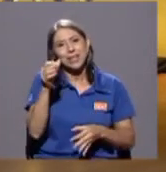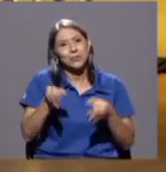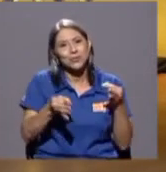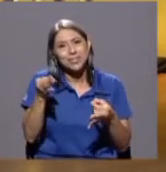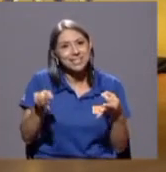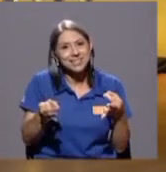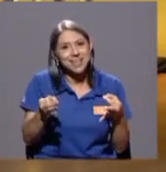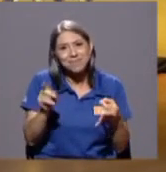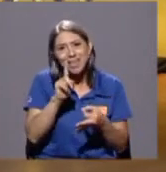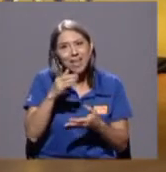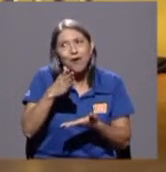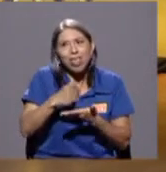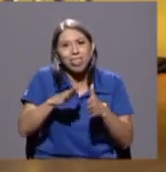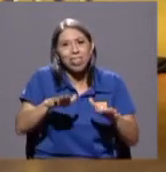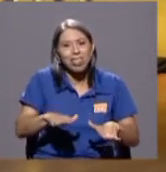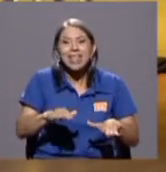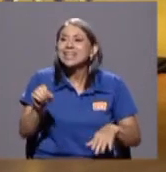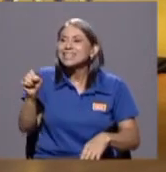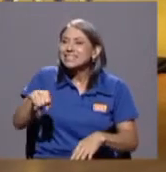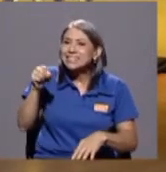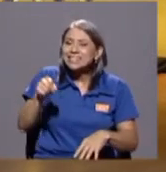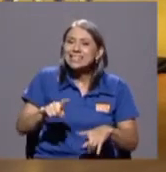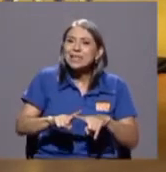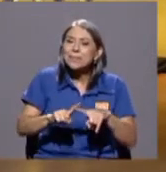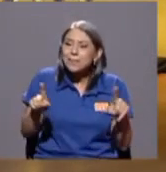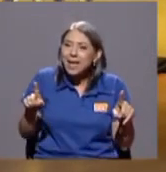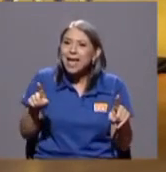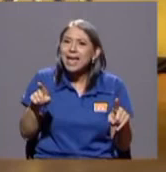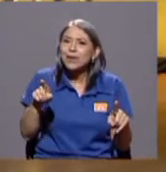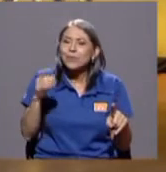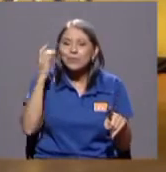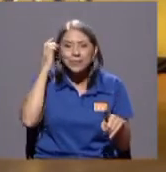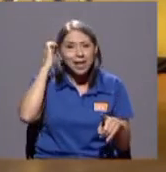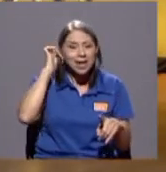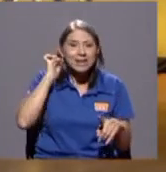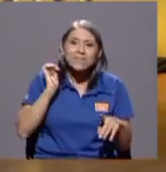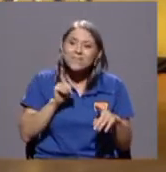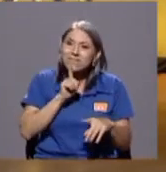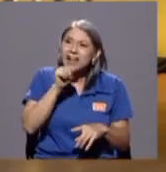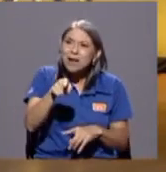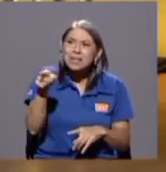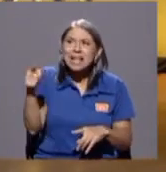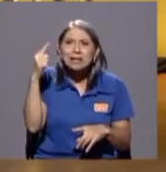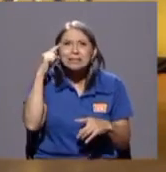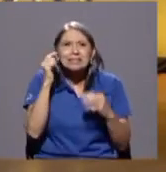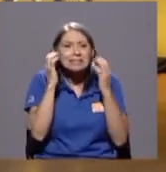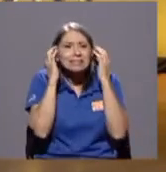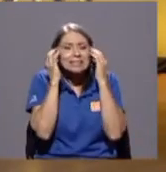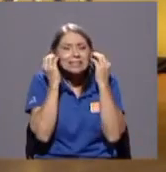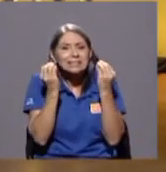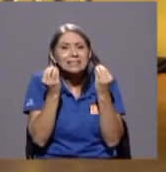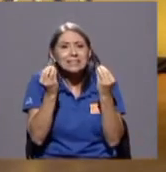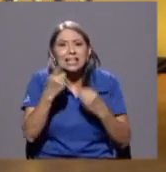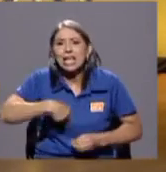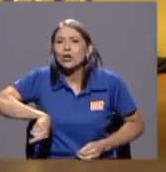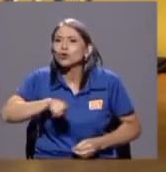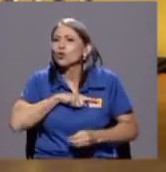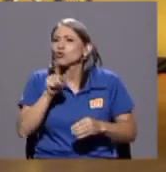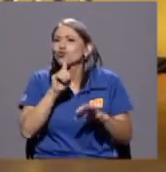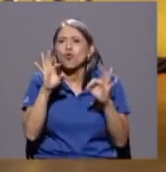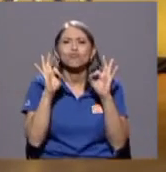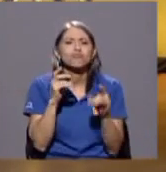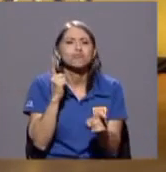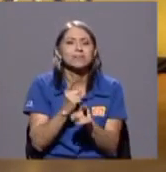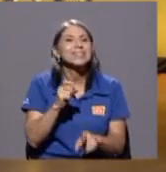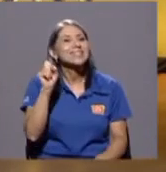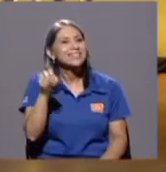duda pero le quedó esa angustia me parece a mí en lo íntimo de que no estábamos haciendo lo que nosotros deberíamos él estaba muy preocupado